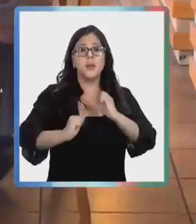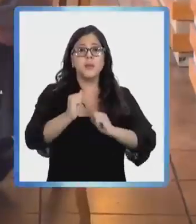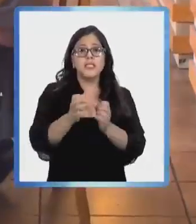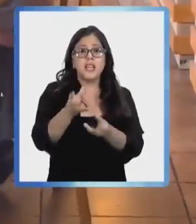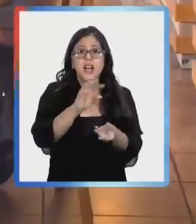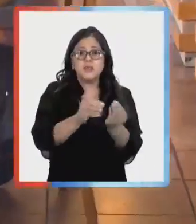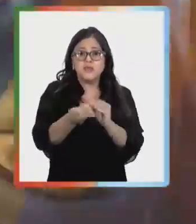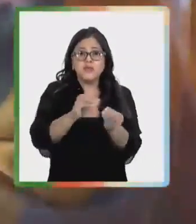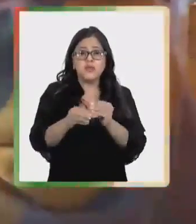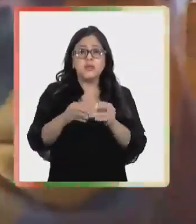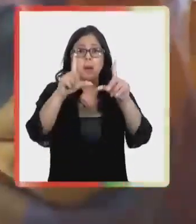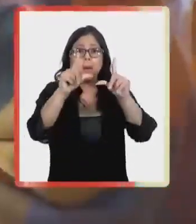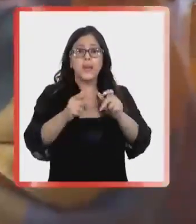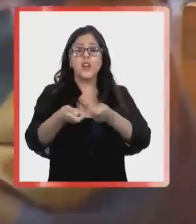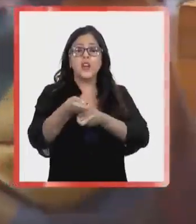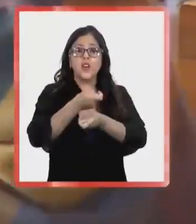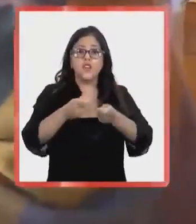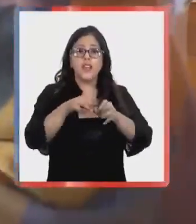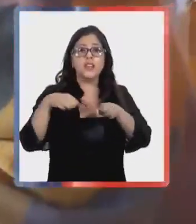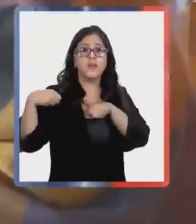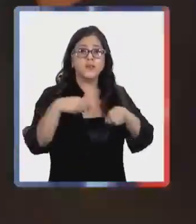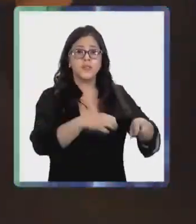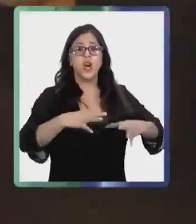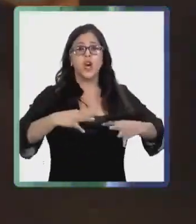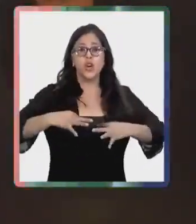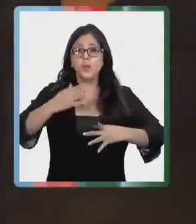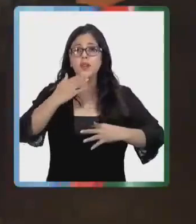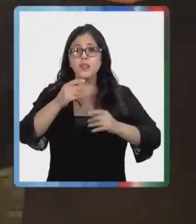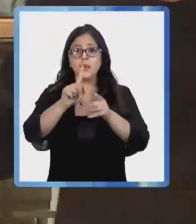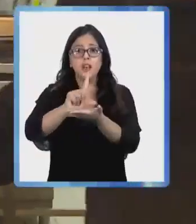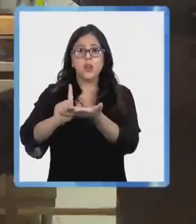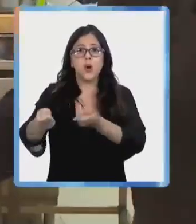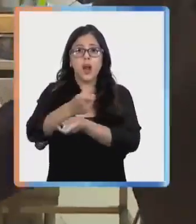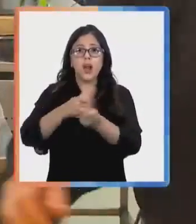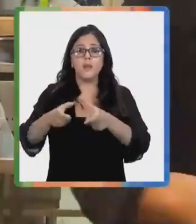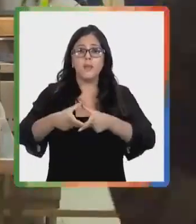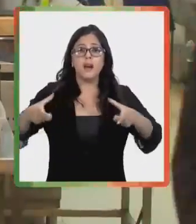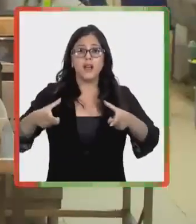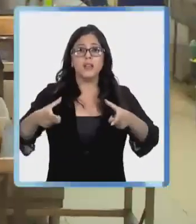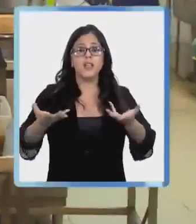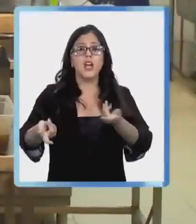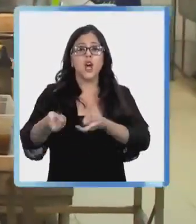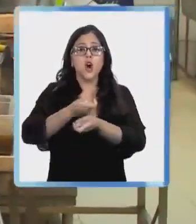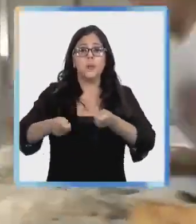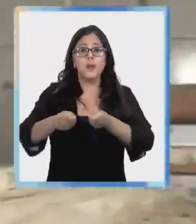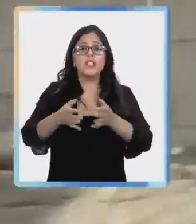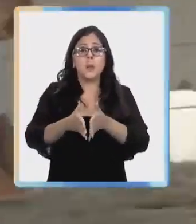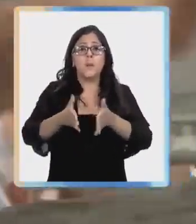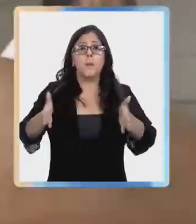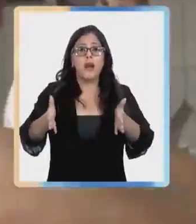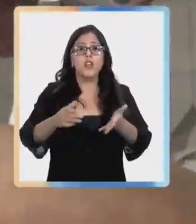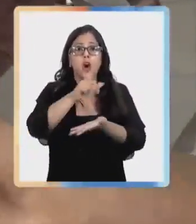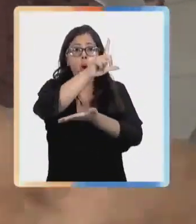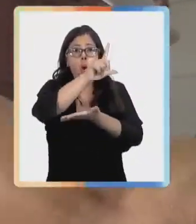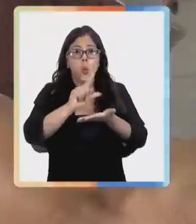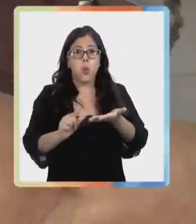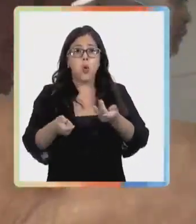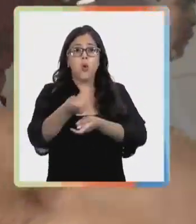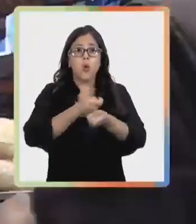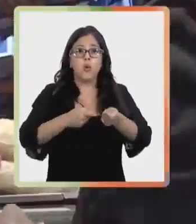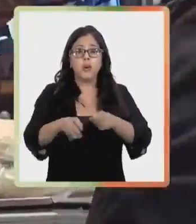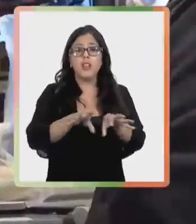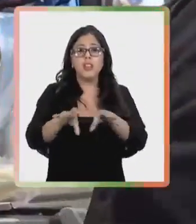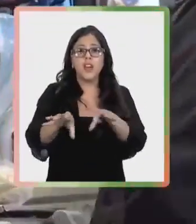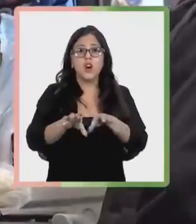Hubo menos ventas en supermercados, tiendas de vestuario y grandes tiendas. El comercio mayorista, por su parte, tuvo caídas en la venta de